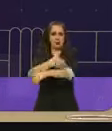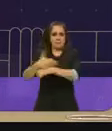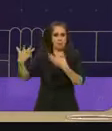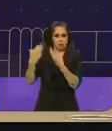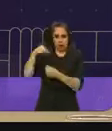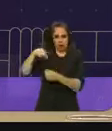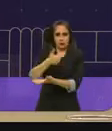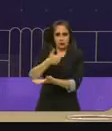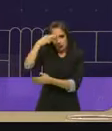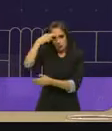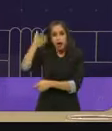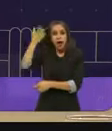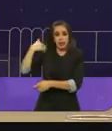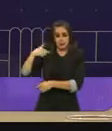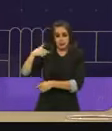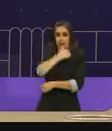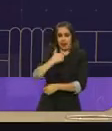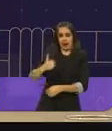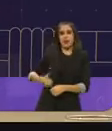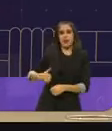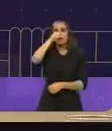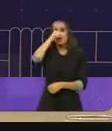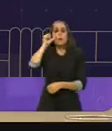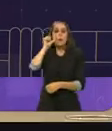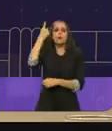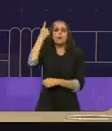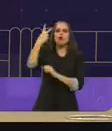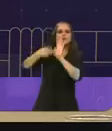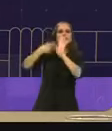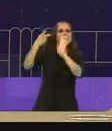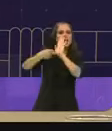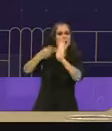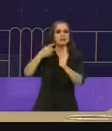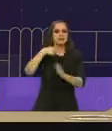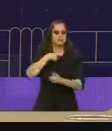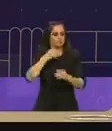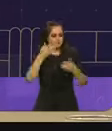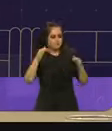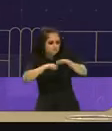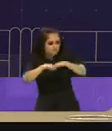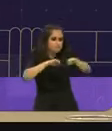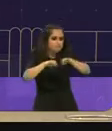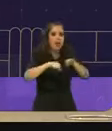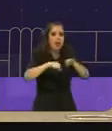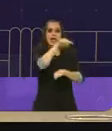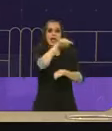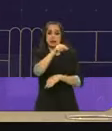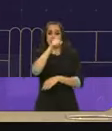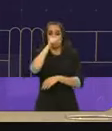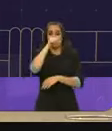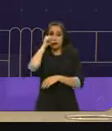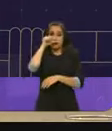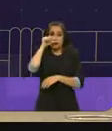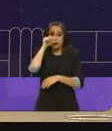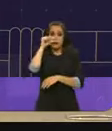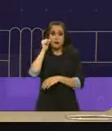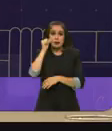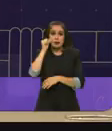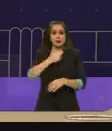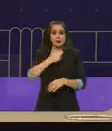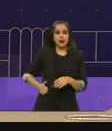Benito Juárez durante dos ocasiones y la hice la alcaldía más segura de la ciudad. ¿De qué se trata esta elección?